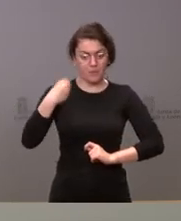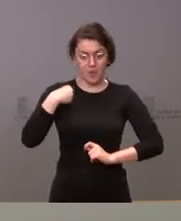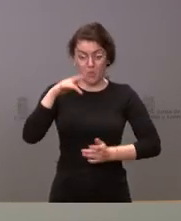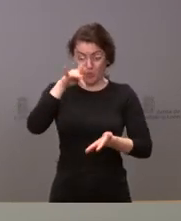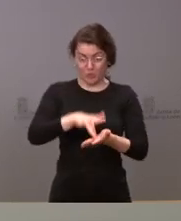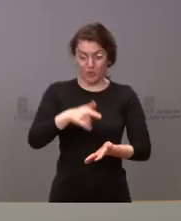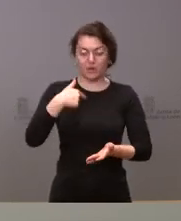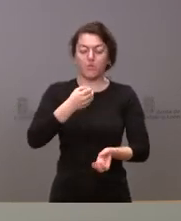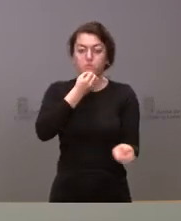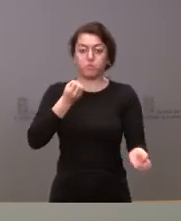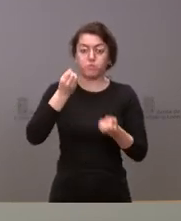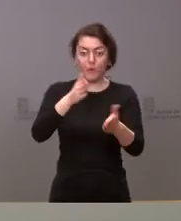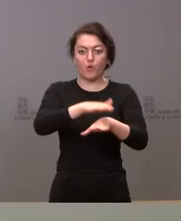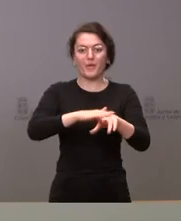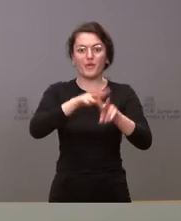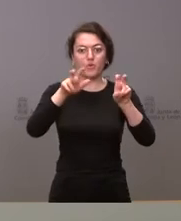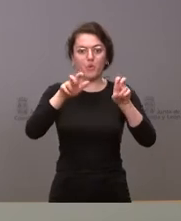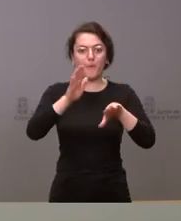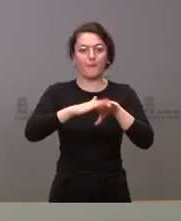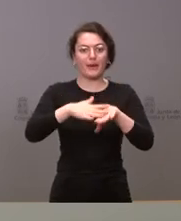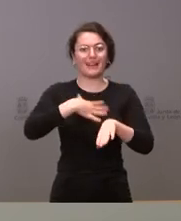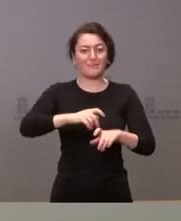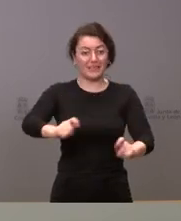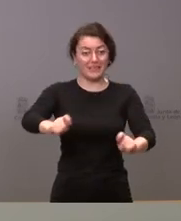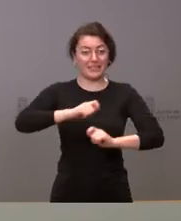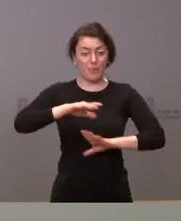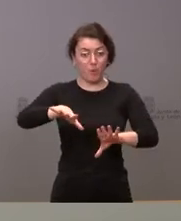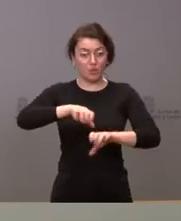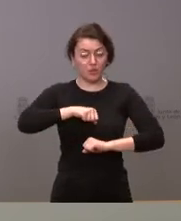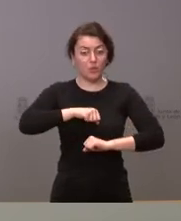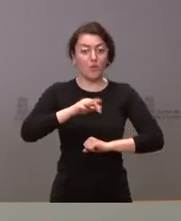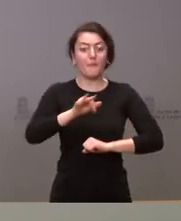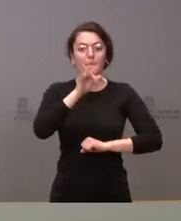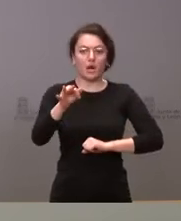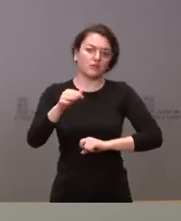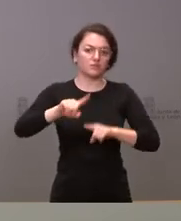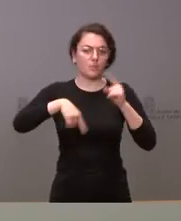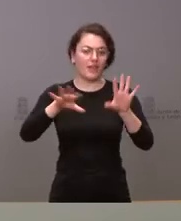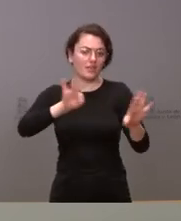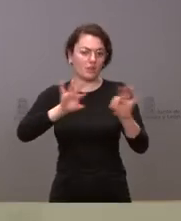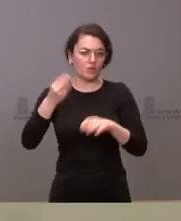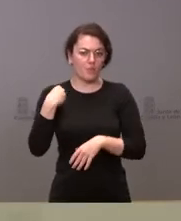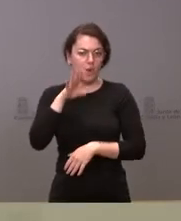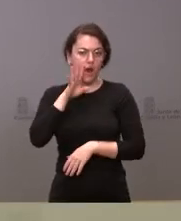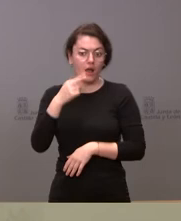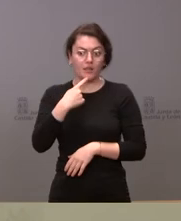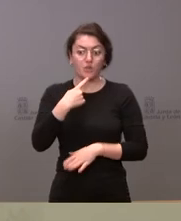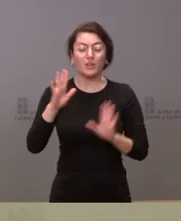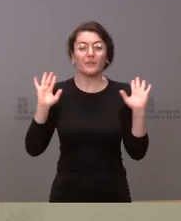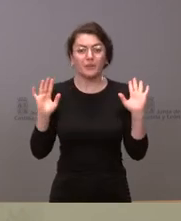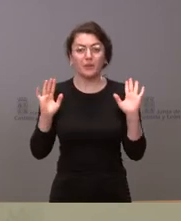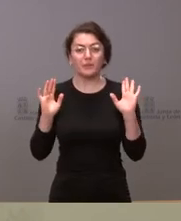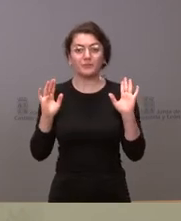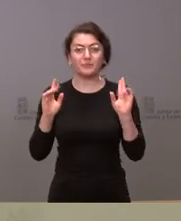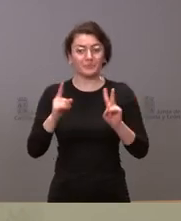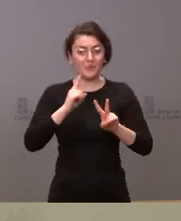el nuevo gobierno para que pueda tomar posesión y por tanto para que pudiéramos tomar estas decisiones que les he comentado. Entonces no sé si se acepta en la tesis de que Vox ha